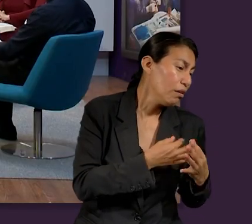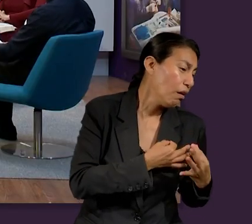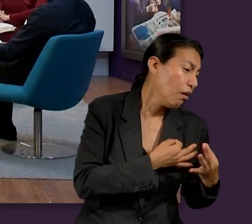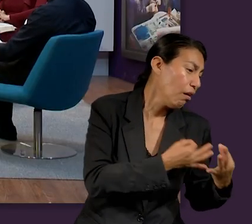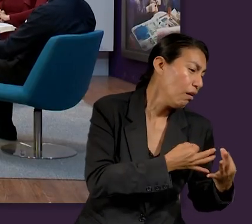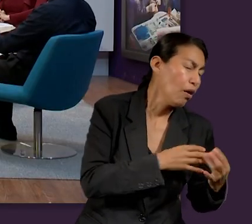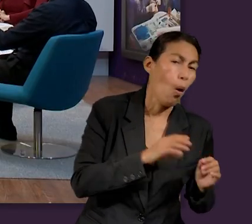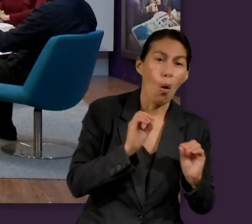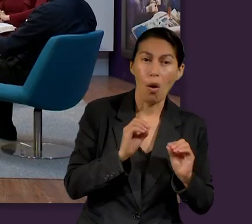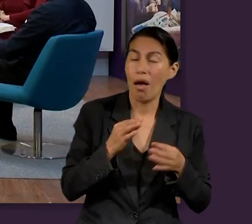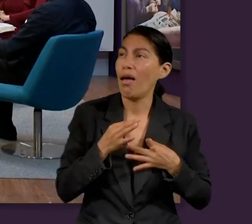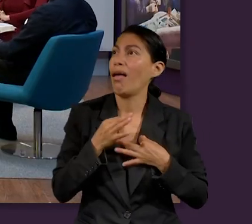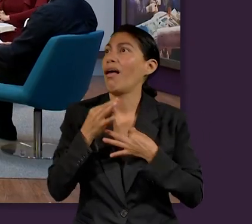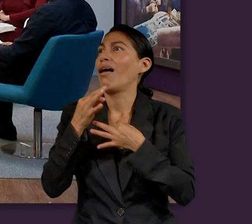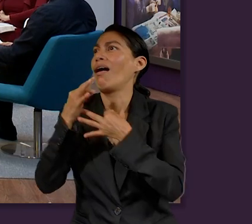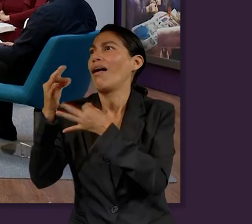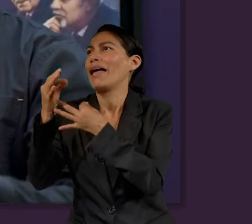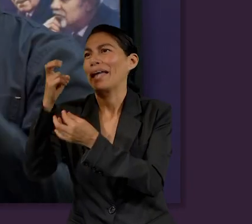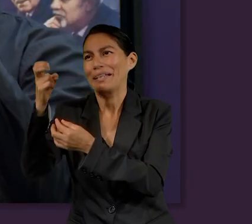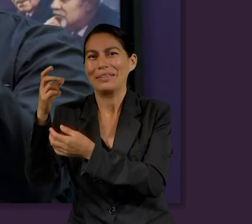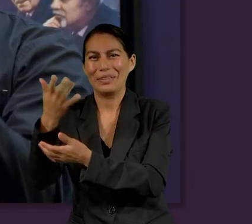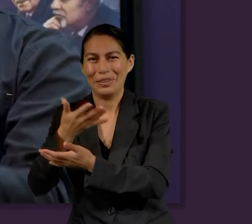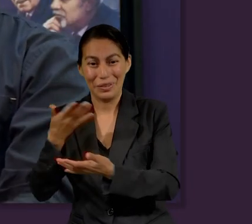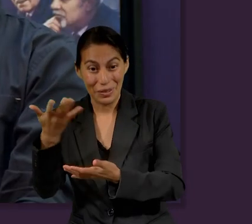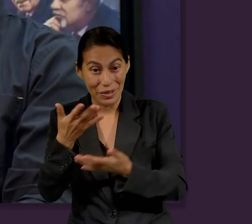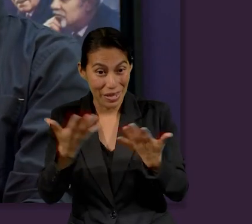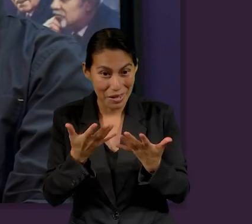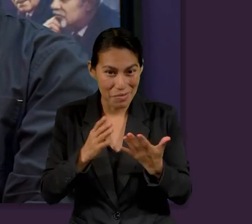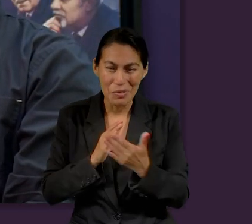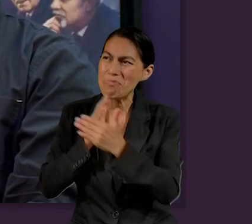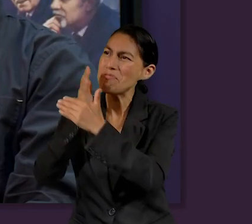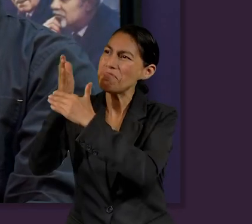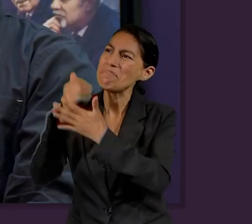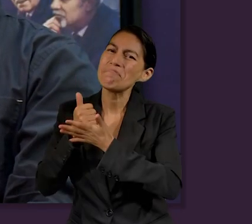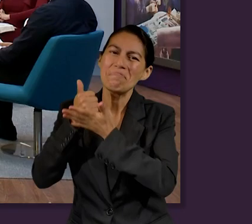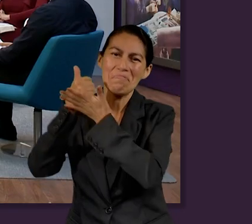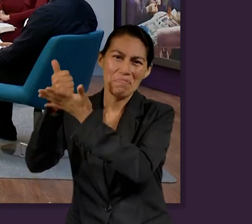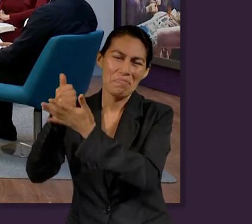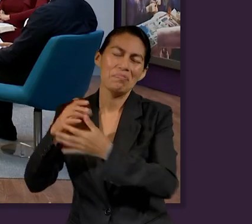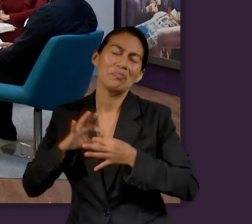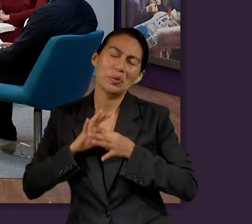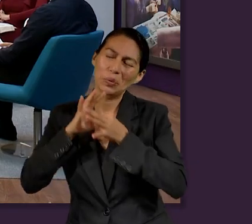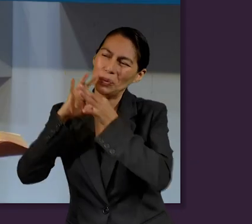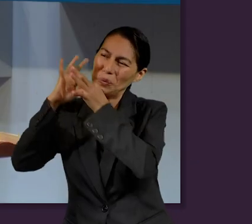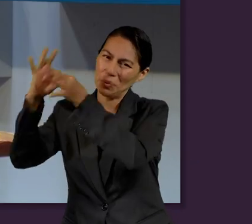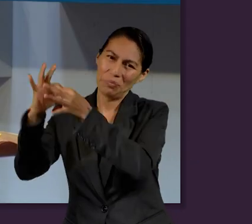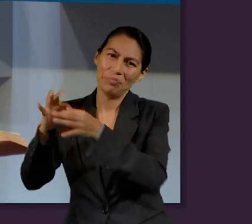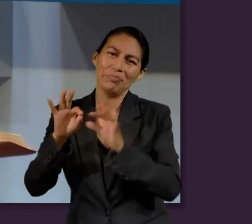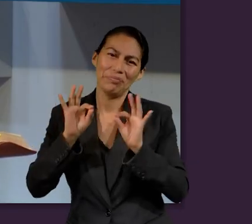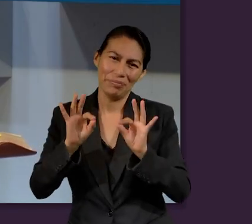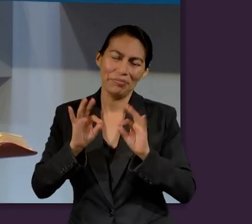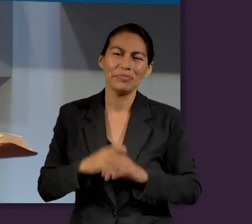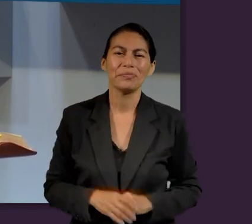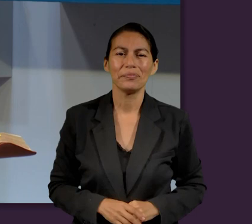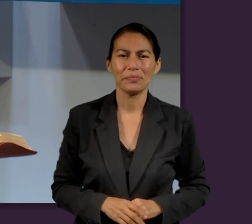celestiales, lo que hagamos aquí en la tierra nos llevará a esa meta final. Debemos hacer mención también que